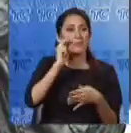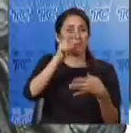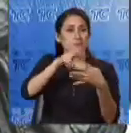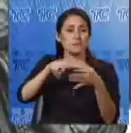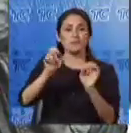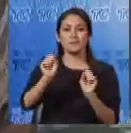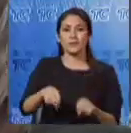TC Televisión.